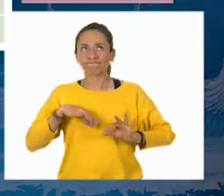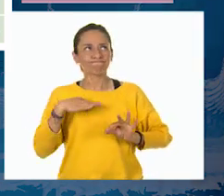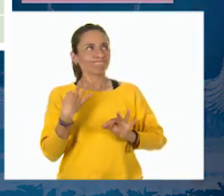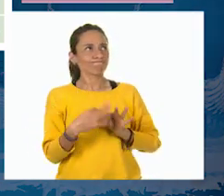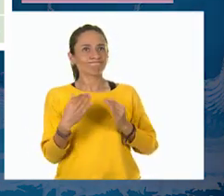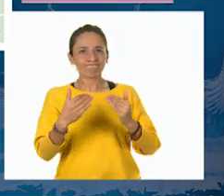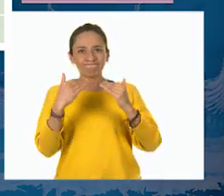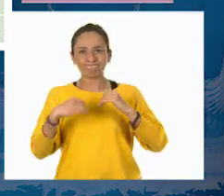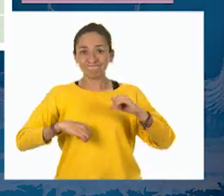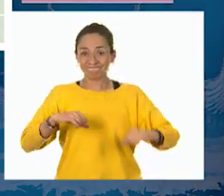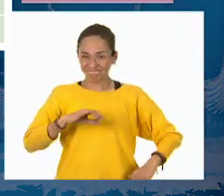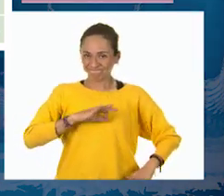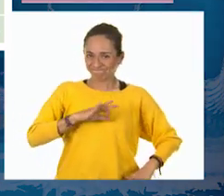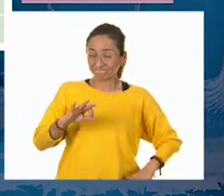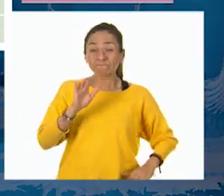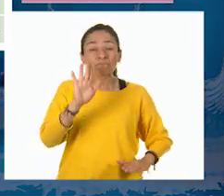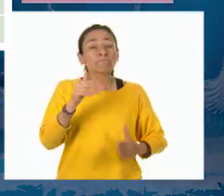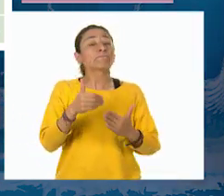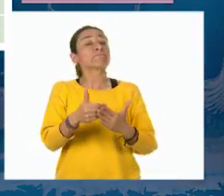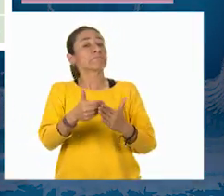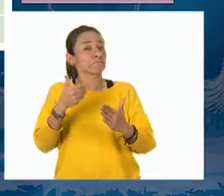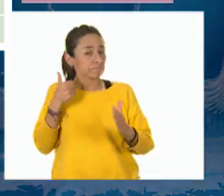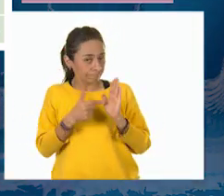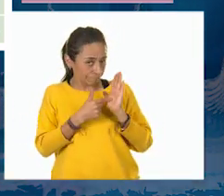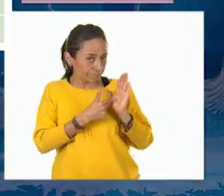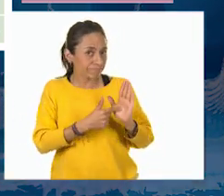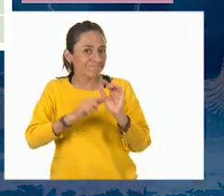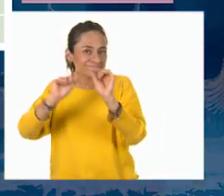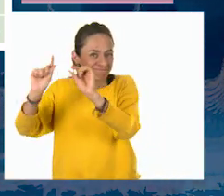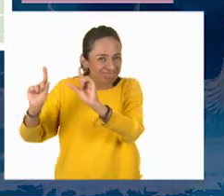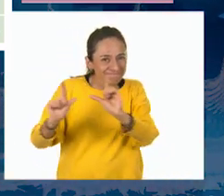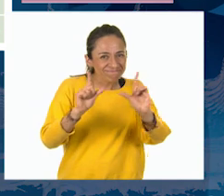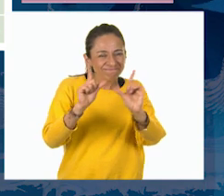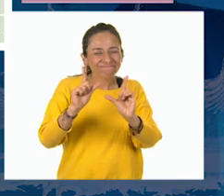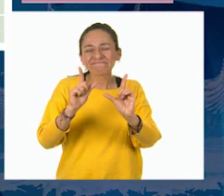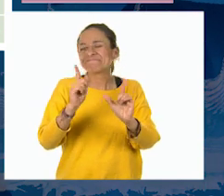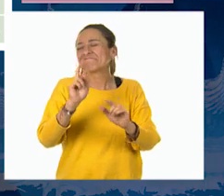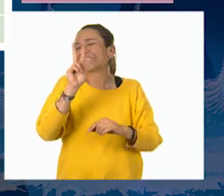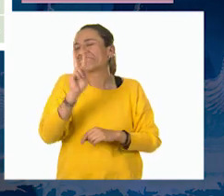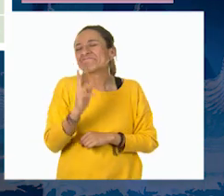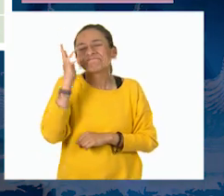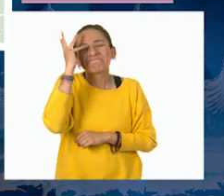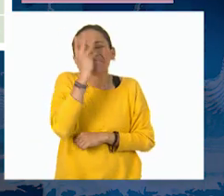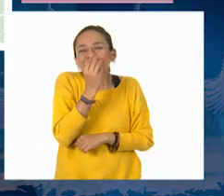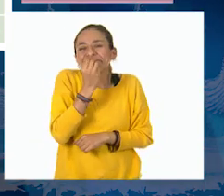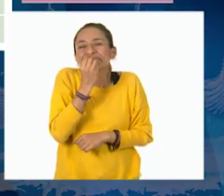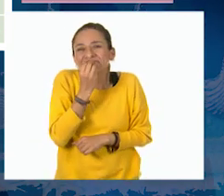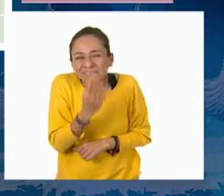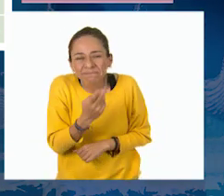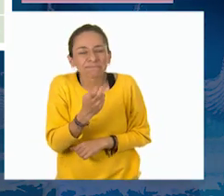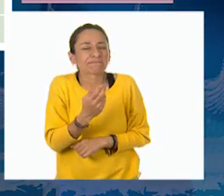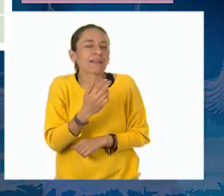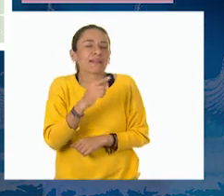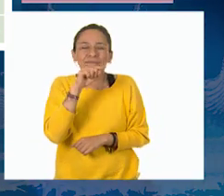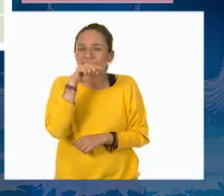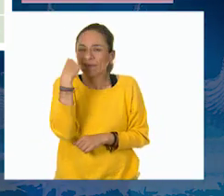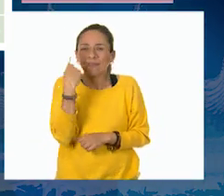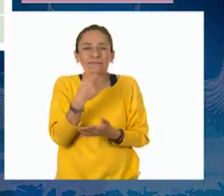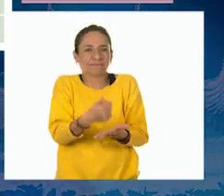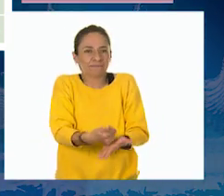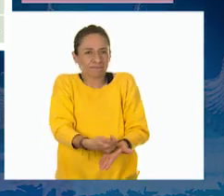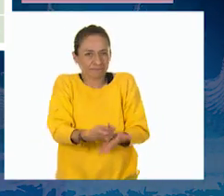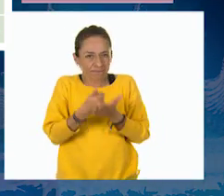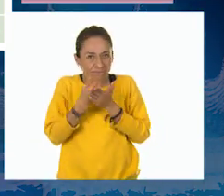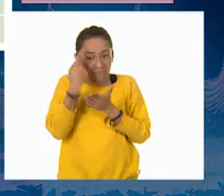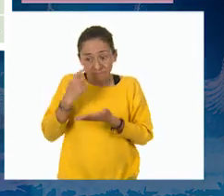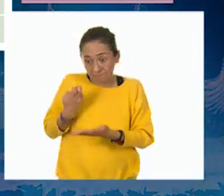antes les voy a mostrar una bonita imagen que nos ayudará a contestar de manera más fácil la actividad del libro.